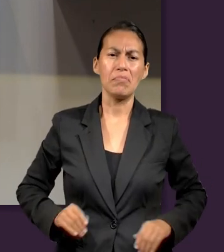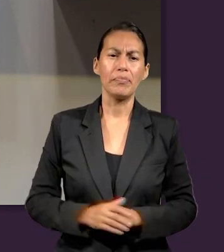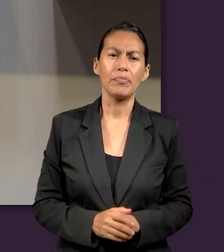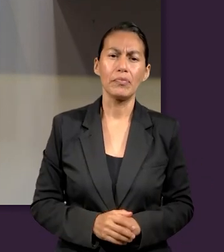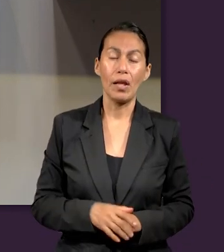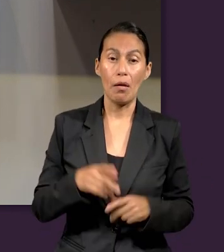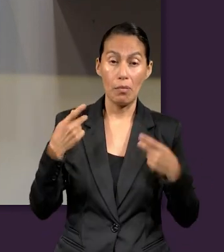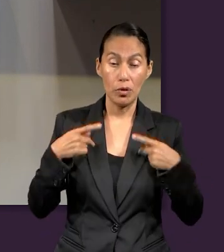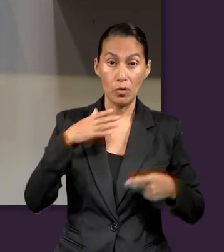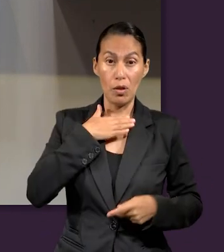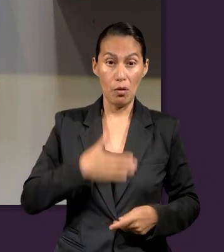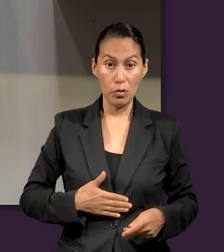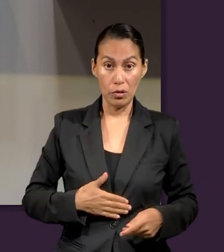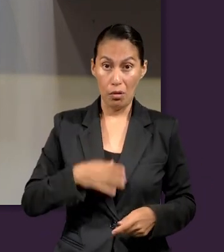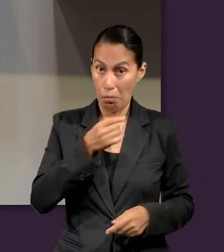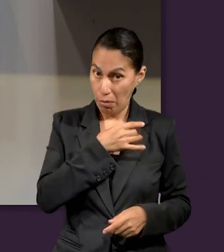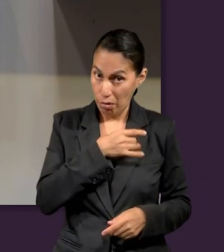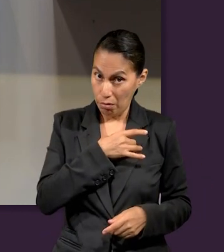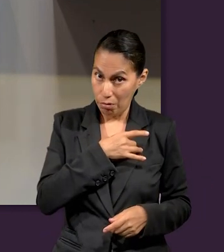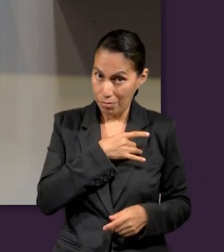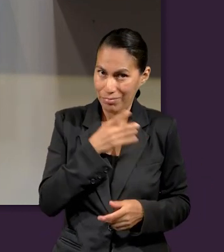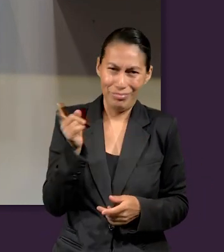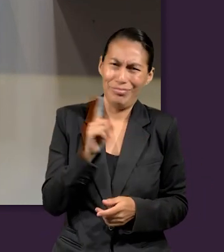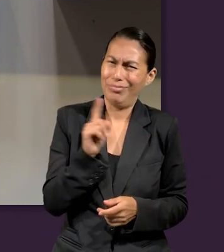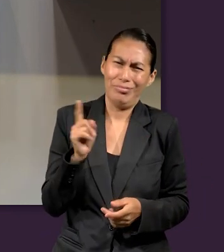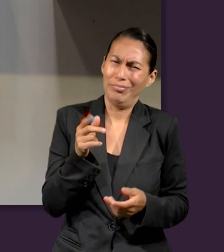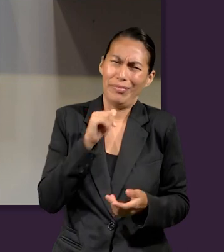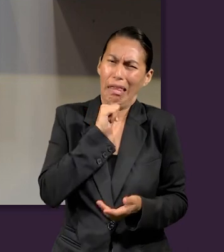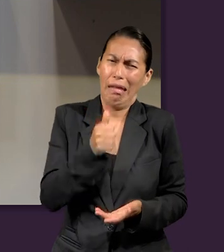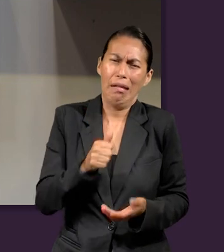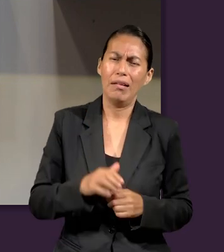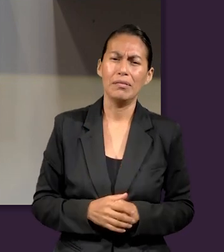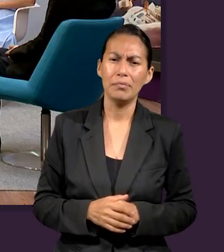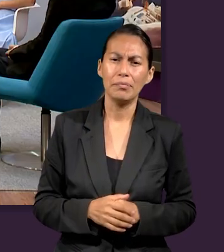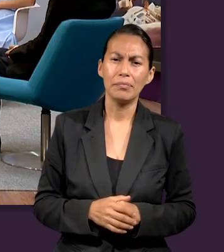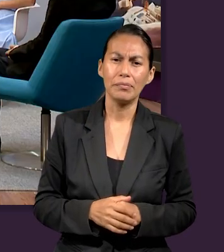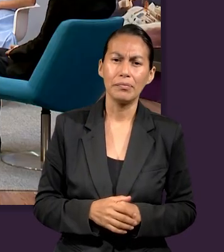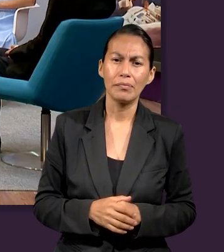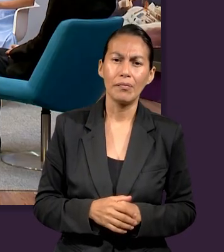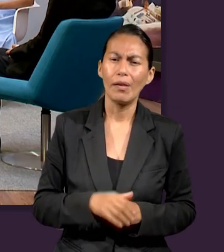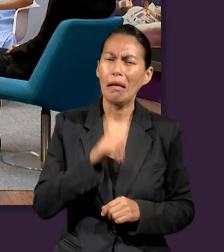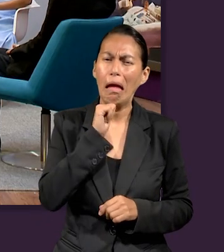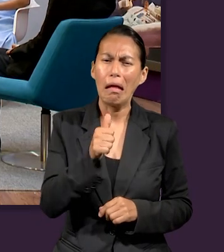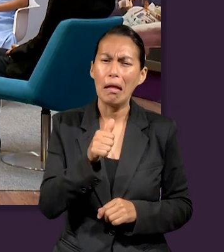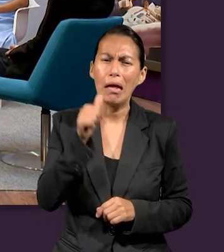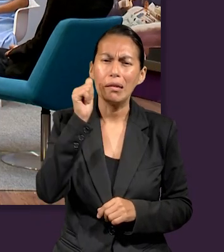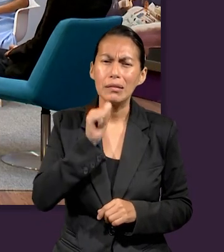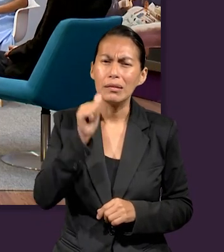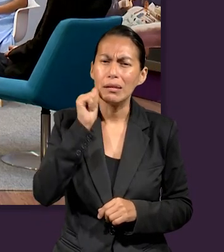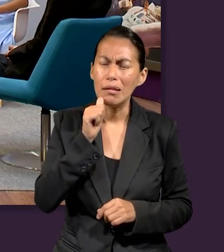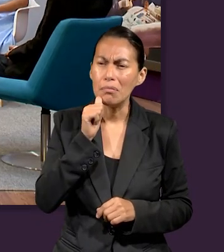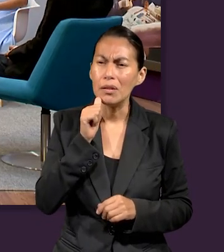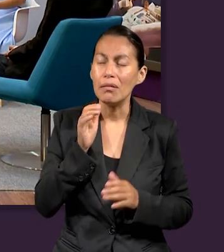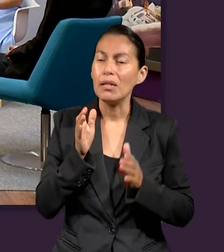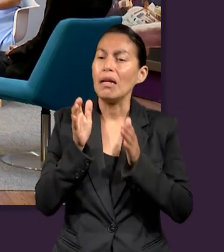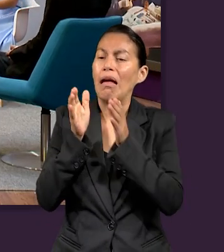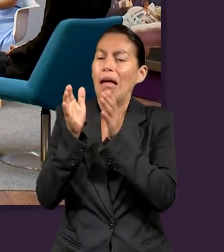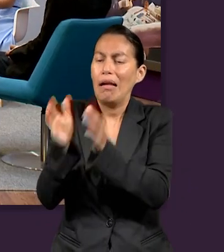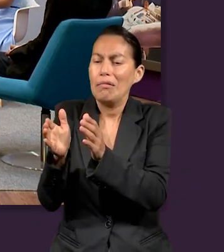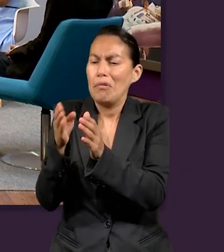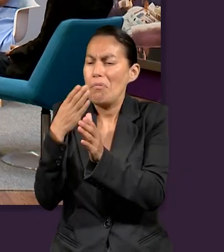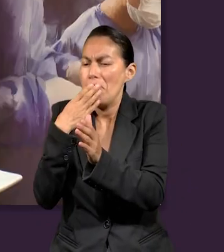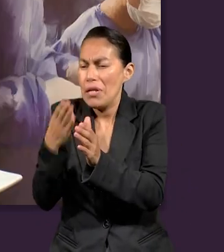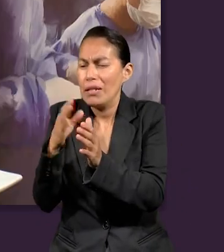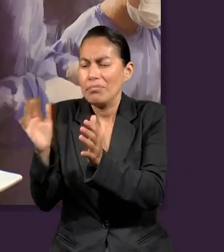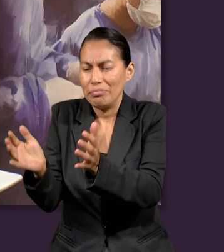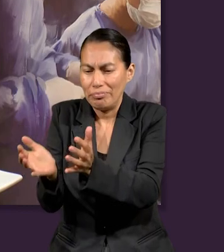¿Qué miedo le puedes tener a alguien que es justo? Ni uno. O sea, ¿qué miedo le puedes tener a alguien que es justo? Nada, porque siempre te va